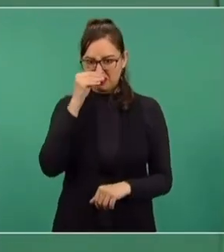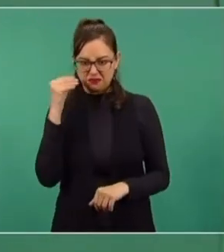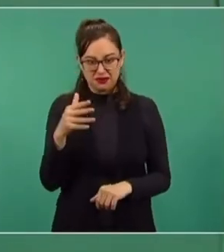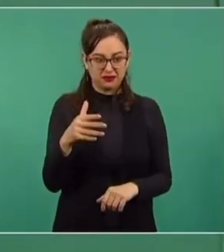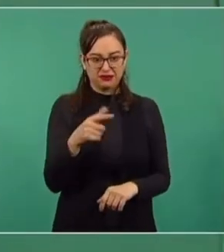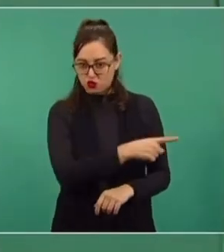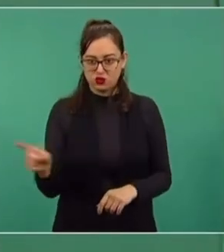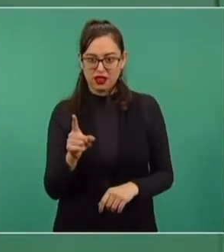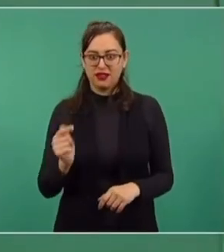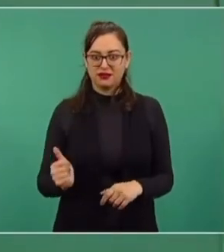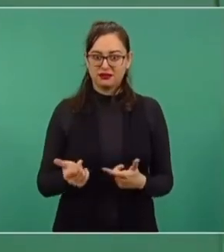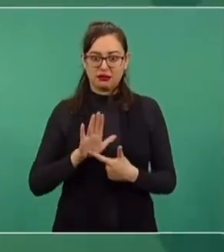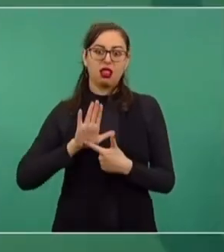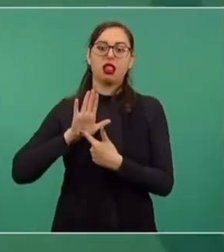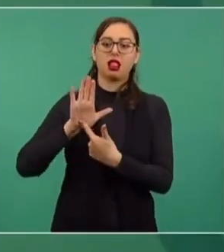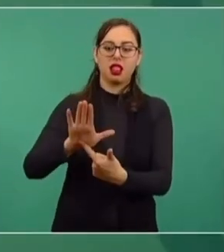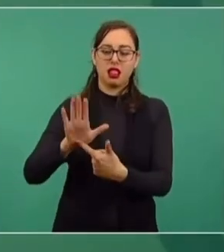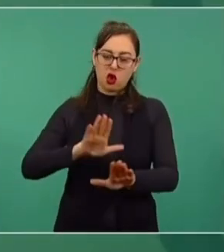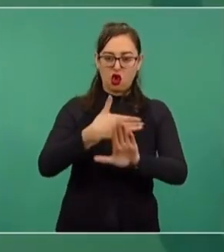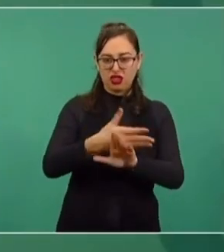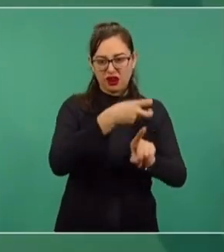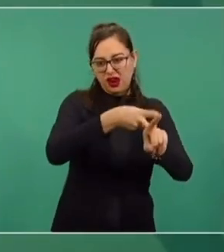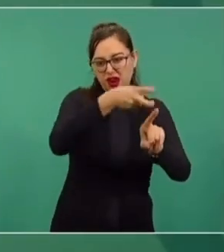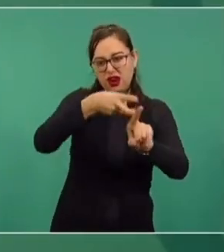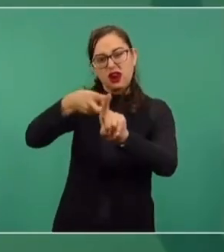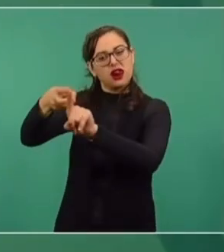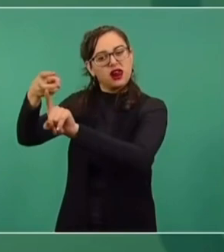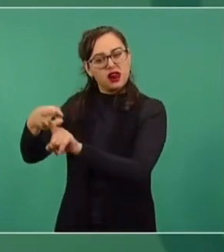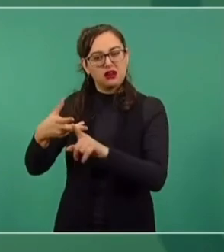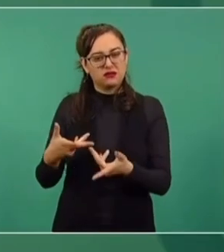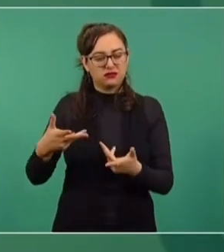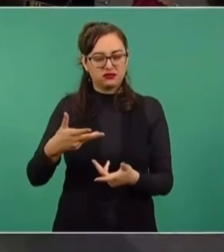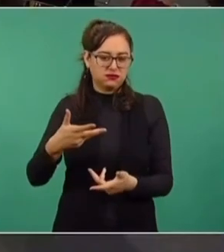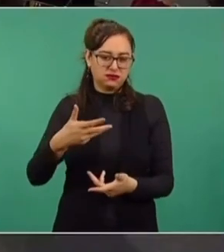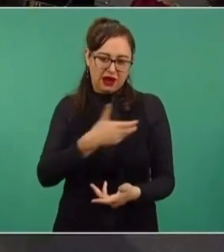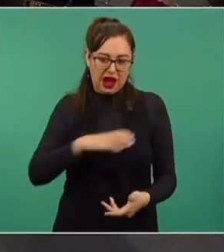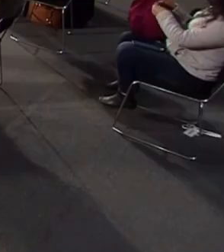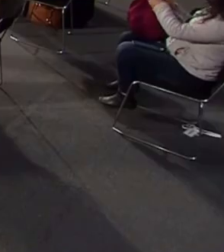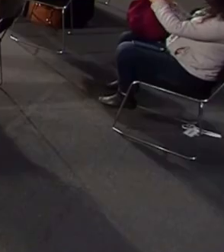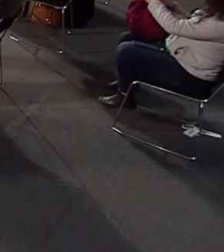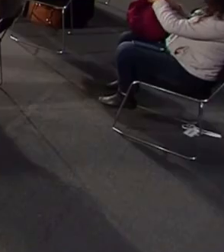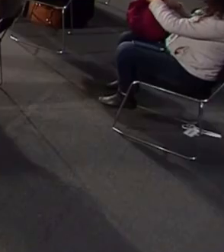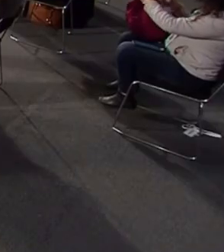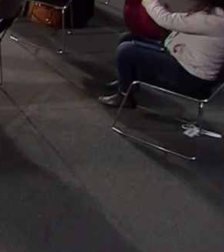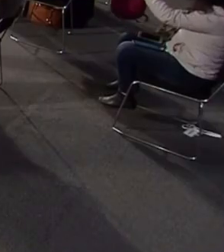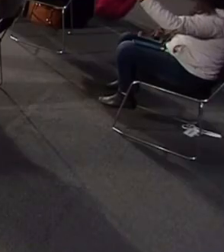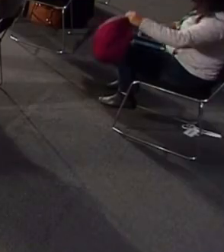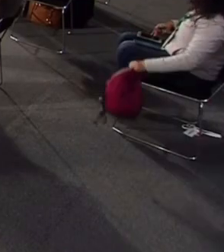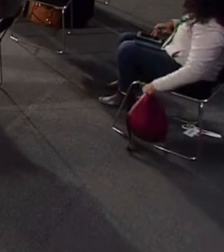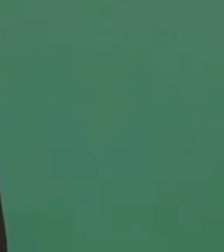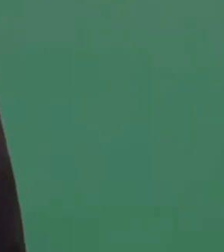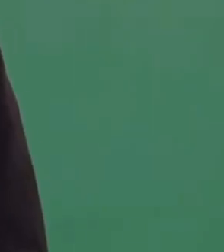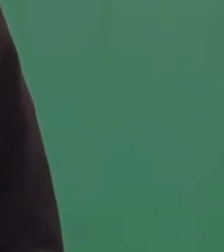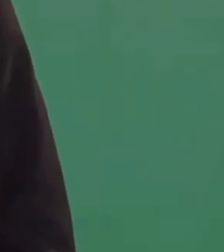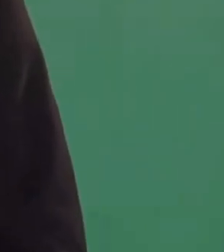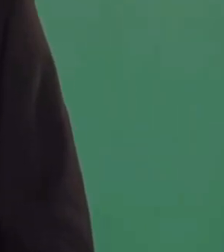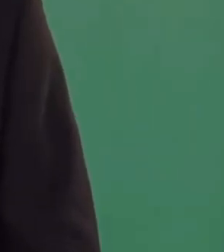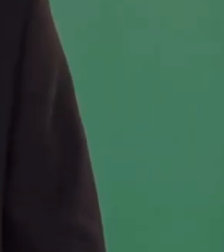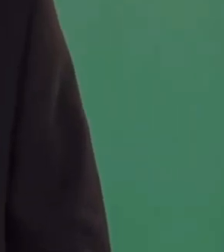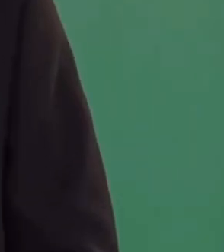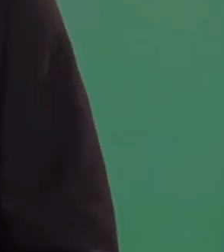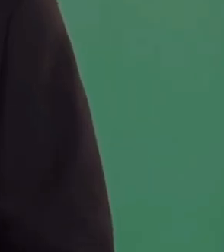espacio para hablar mal de sus rivales o adversarios